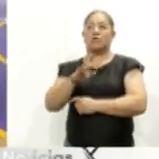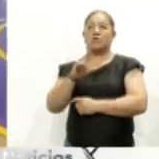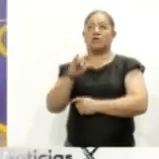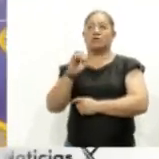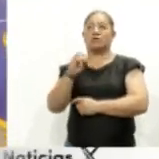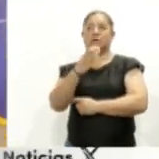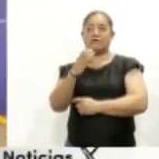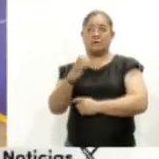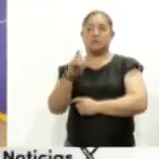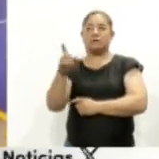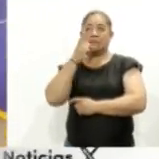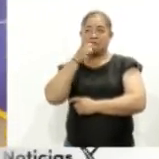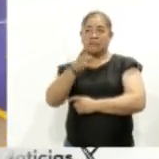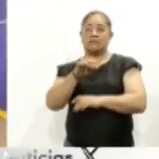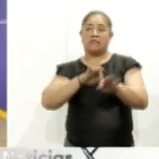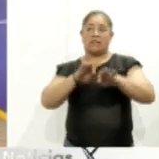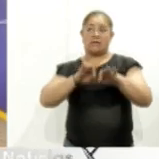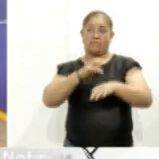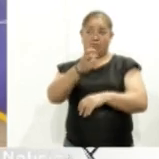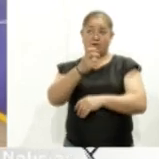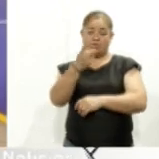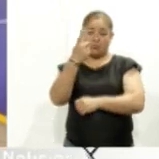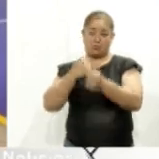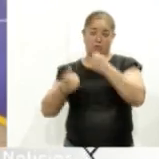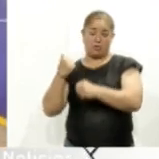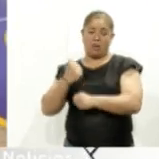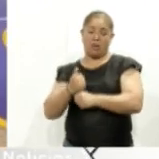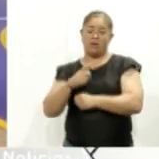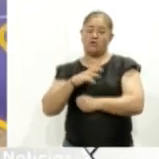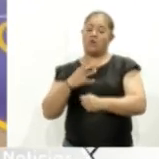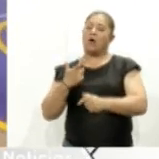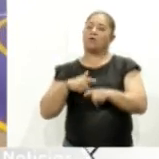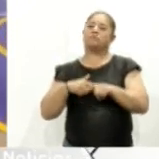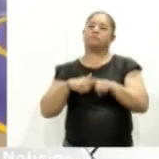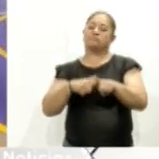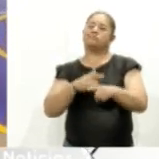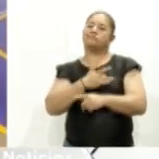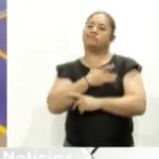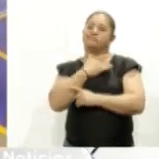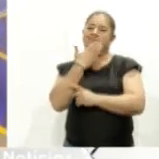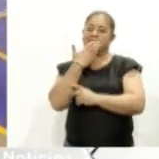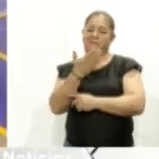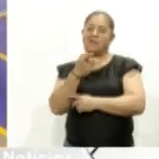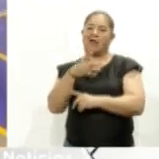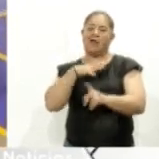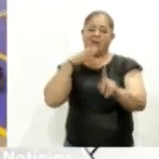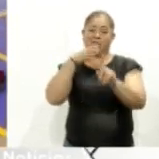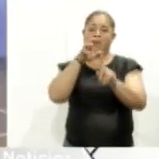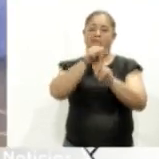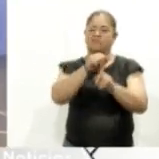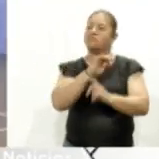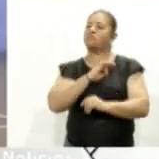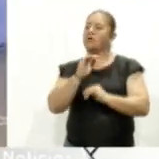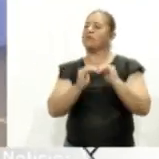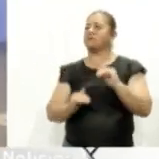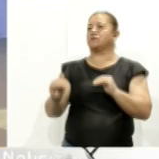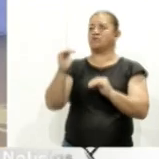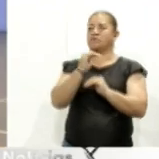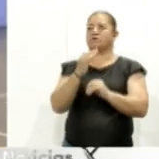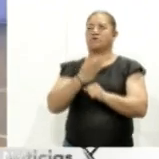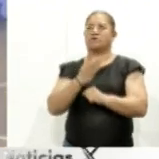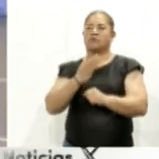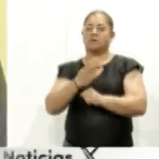señala que el trabajo realizado a un año de haber debutado es satisfactorio por lo que hay meta de subir peldaños este